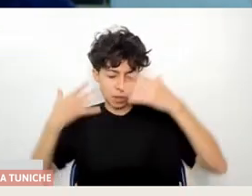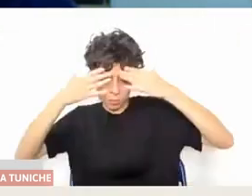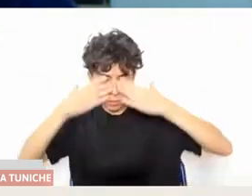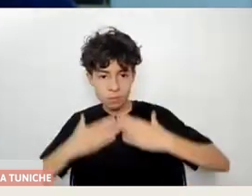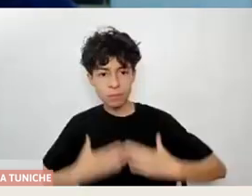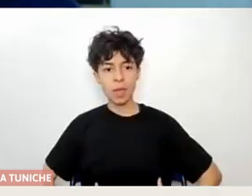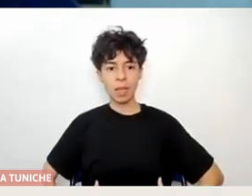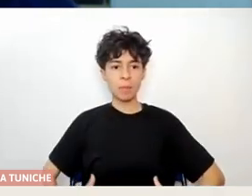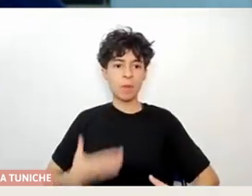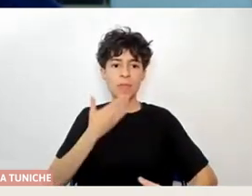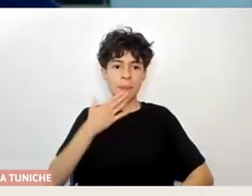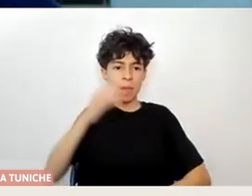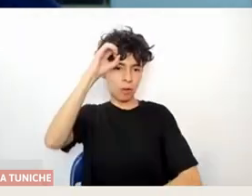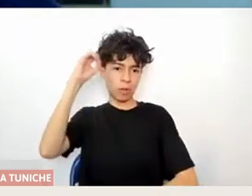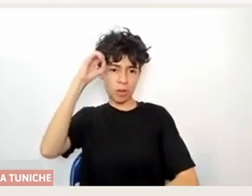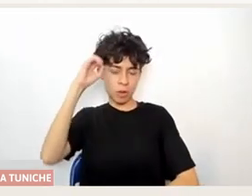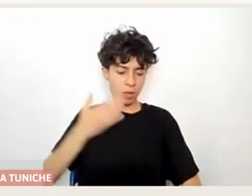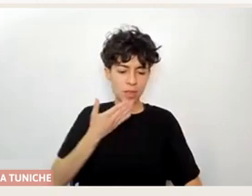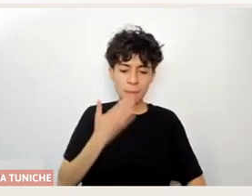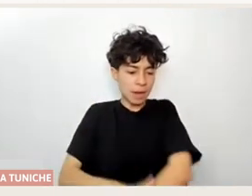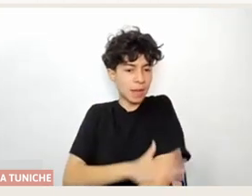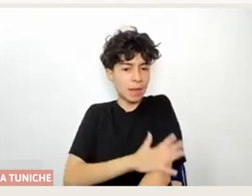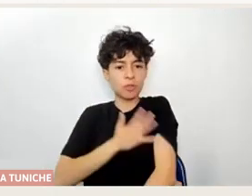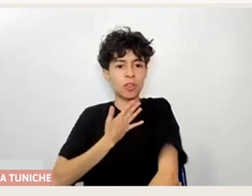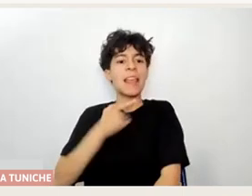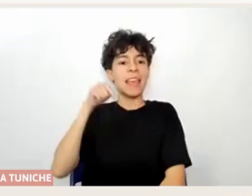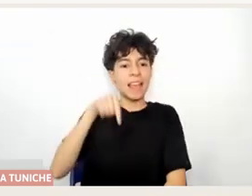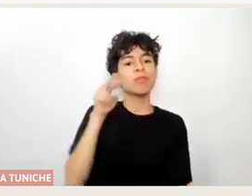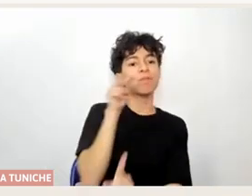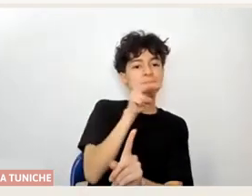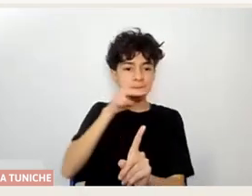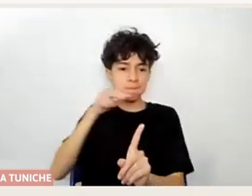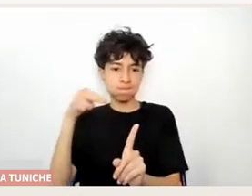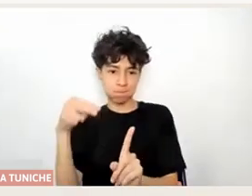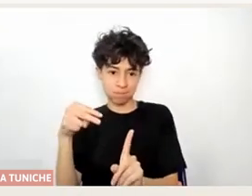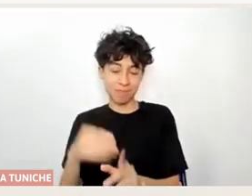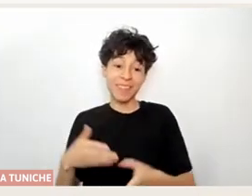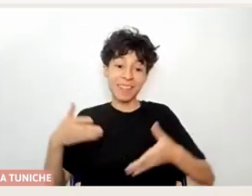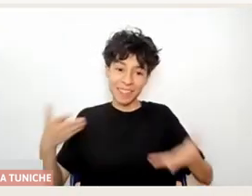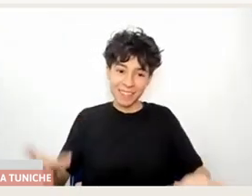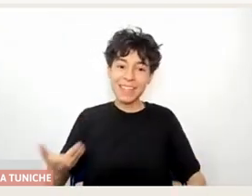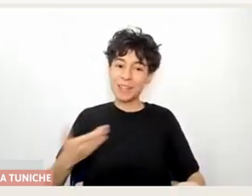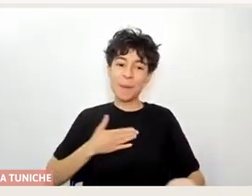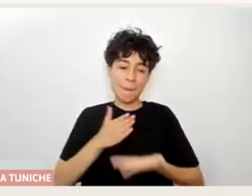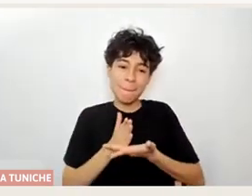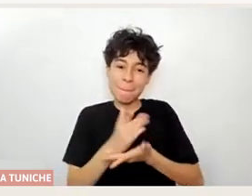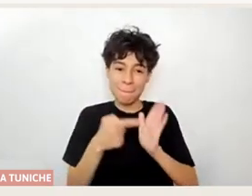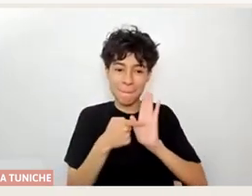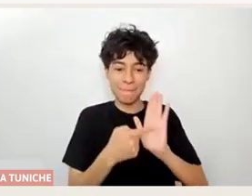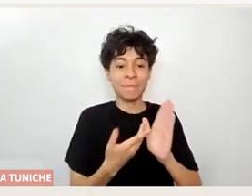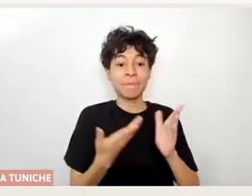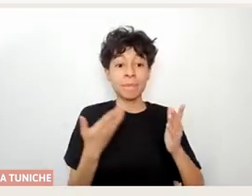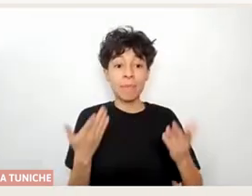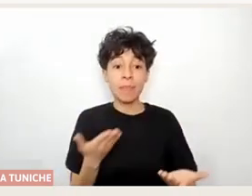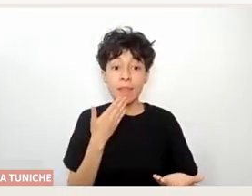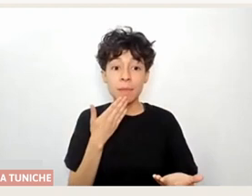todas esas son muy importantes. Entonces eso sería como mi presentación y los invito, las invito